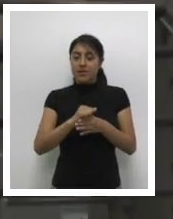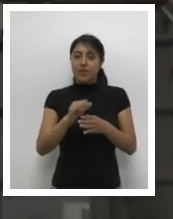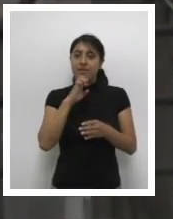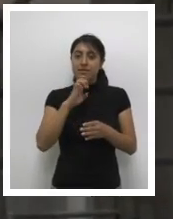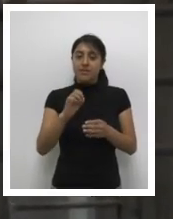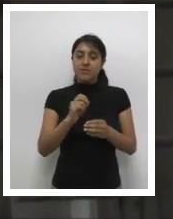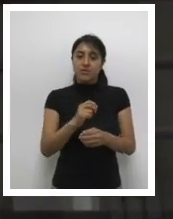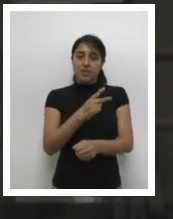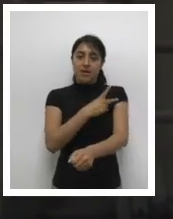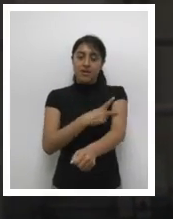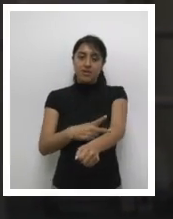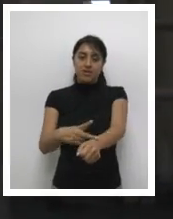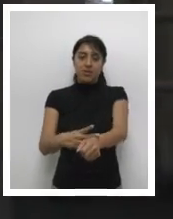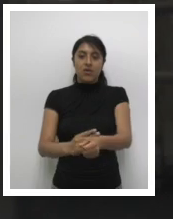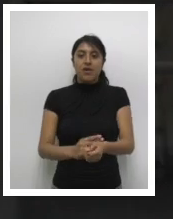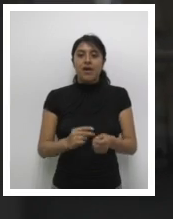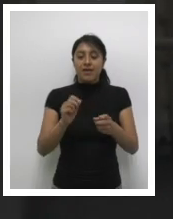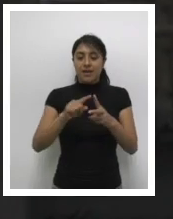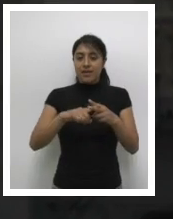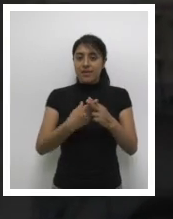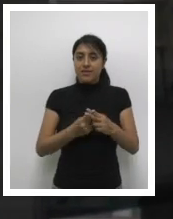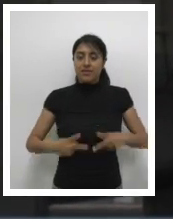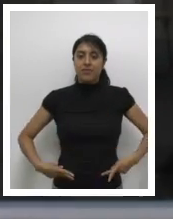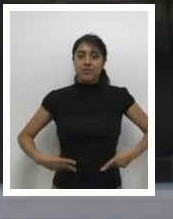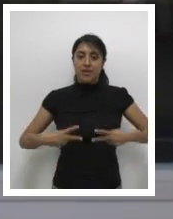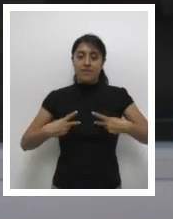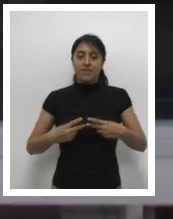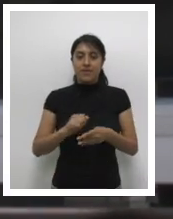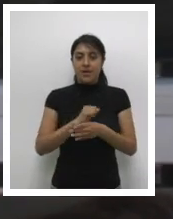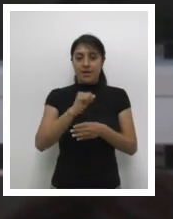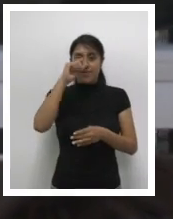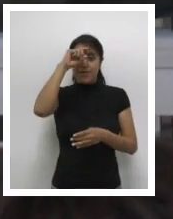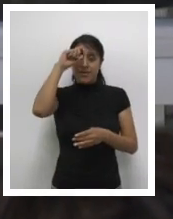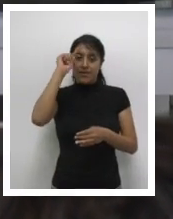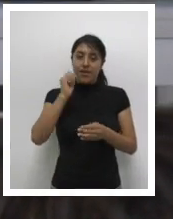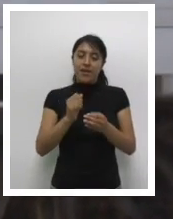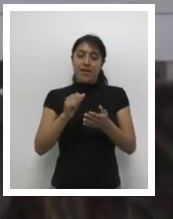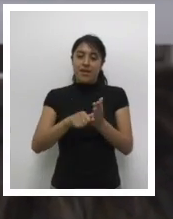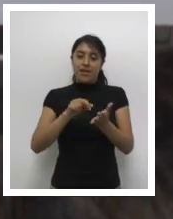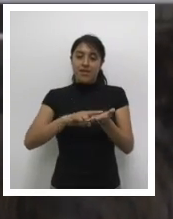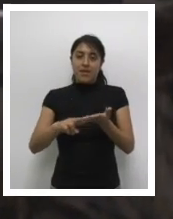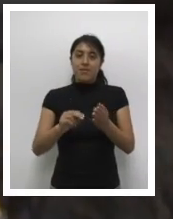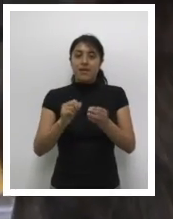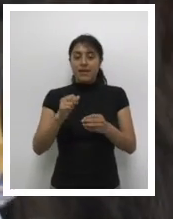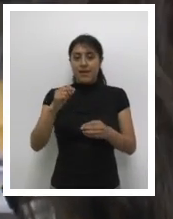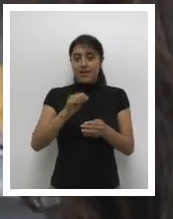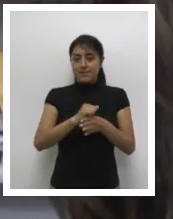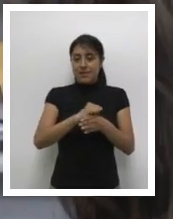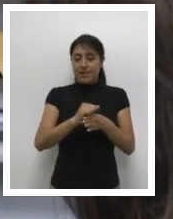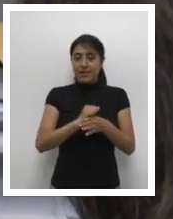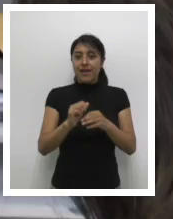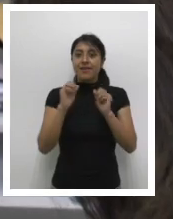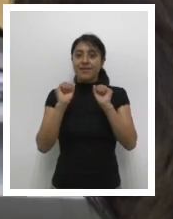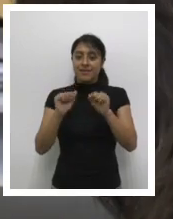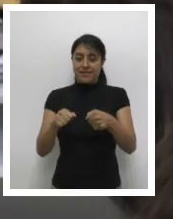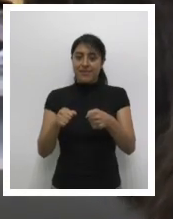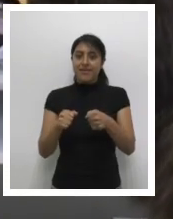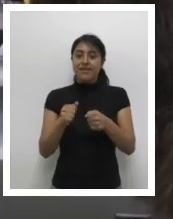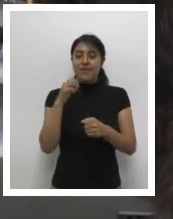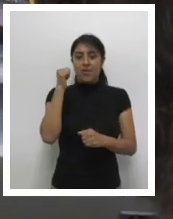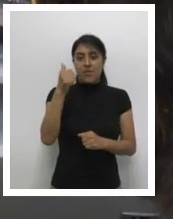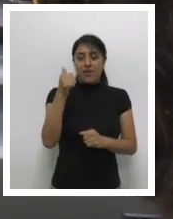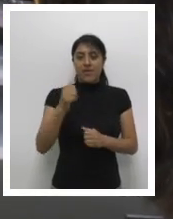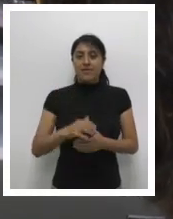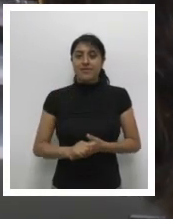otros significará una lección que marcará el inicio de una vida laboral. Porque en RENAP las prácticas sí son productivas.